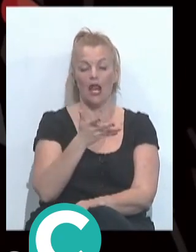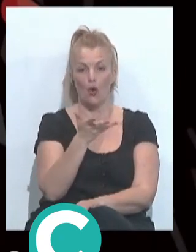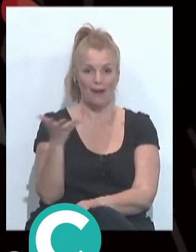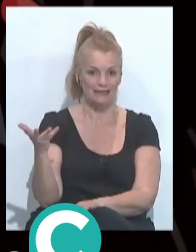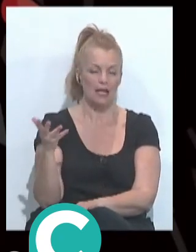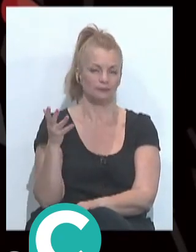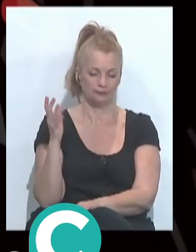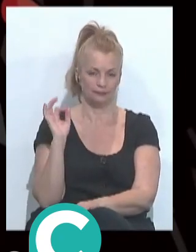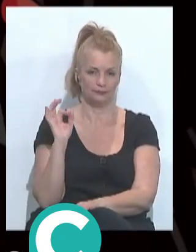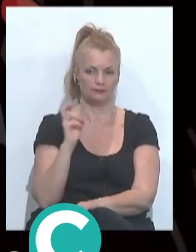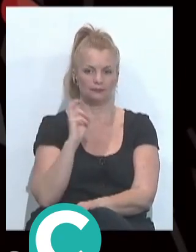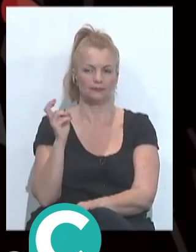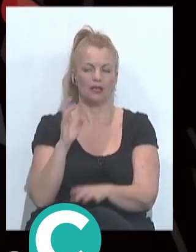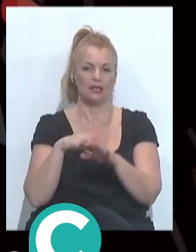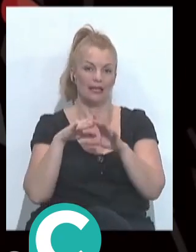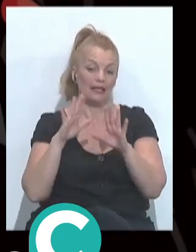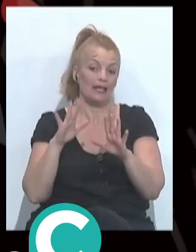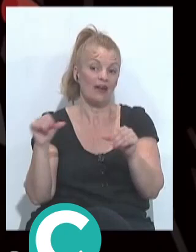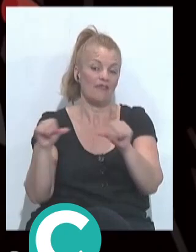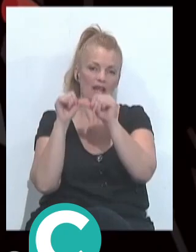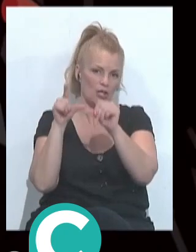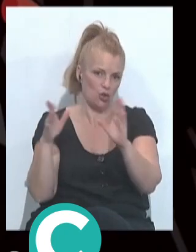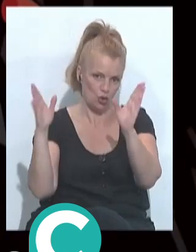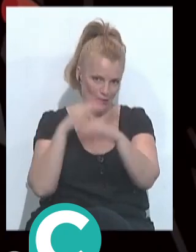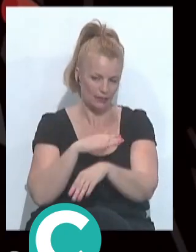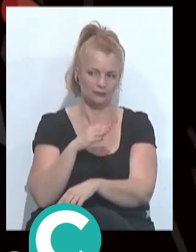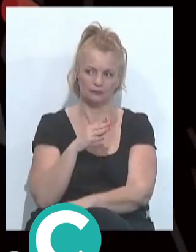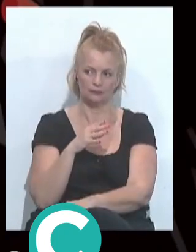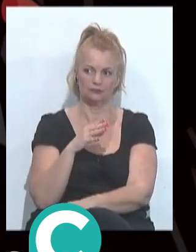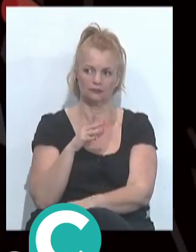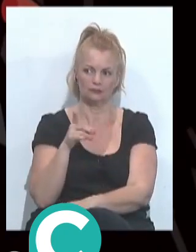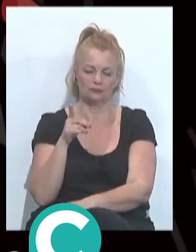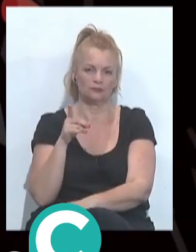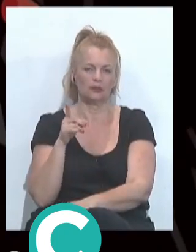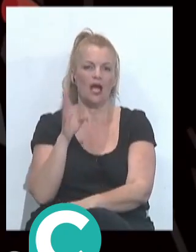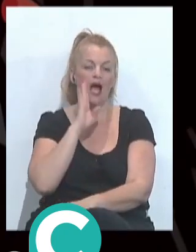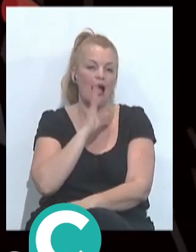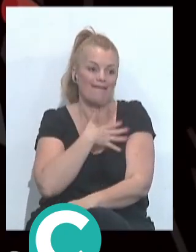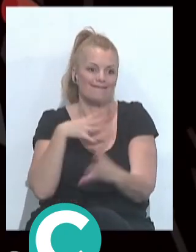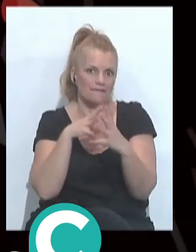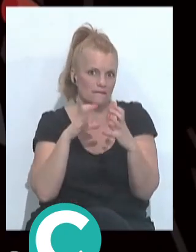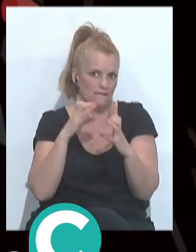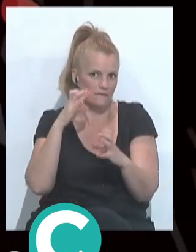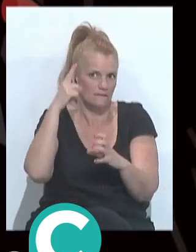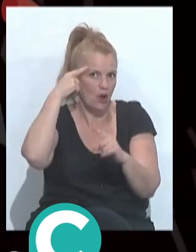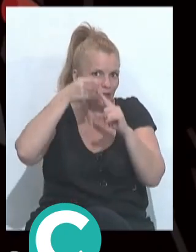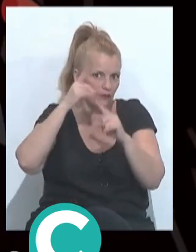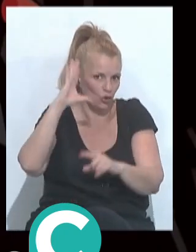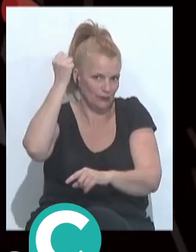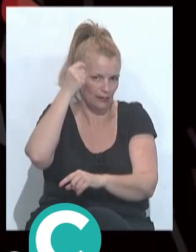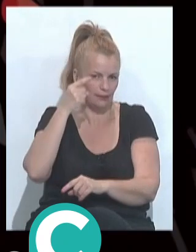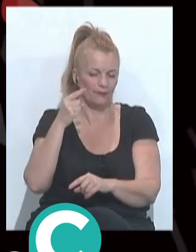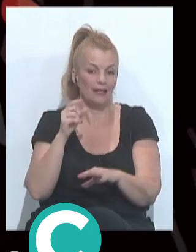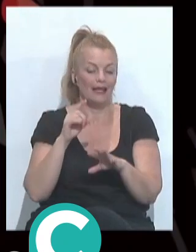bueno indomables a lo mejor también porque podría estar a la final y no está o sea que eso es lo que tú has dicho antes que es su aspiración primera ha